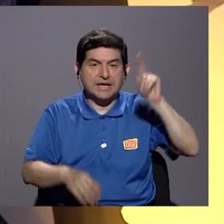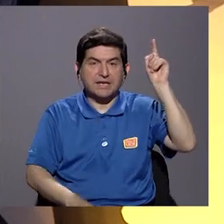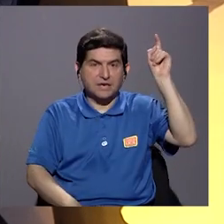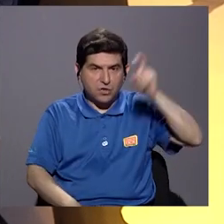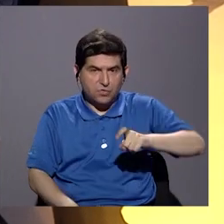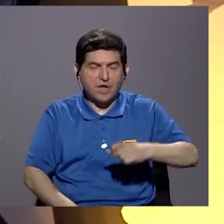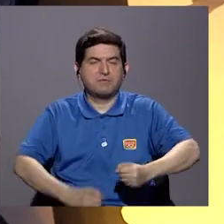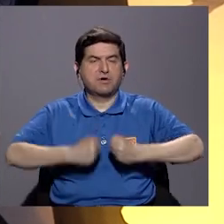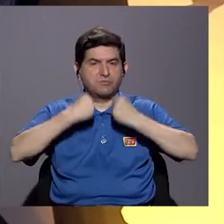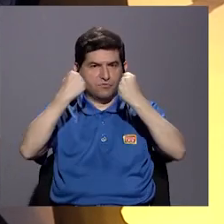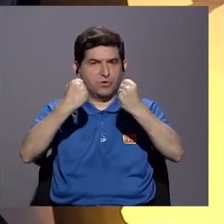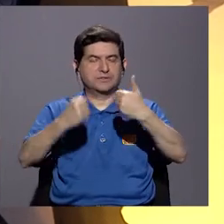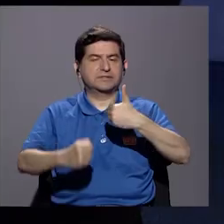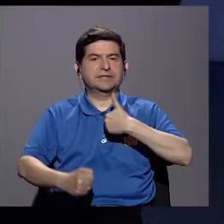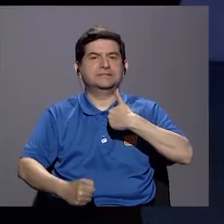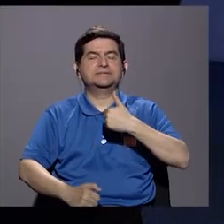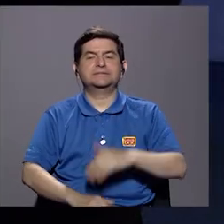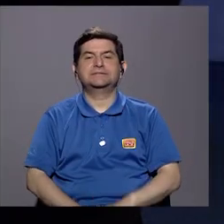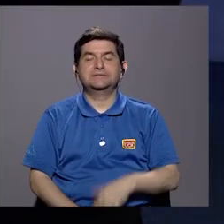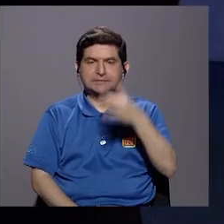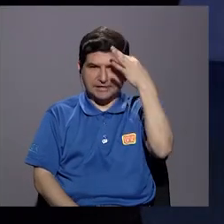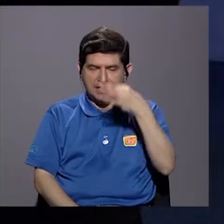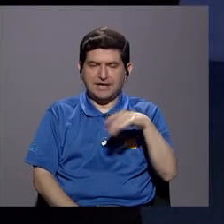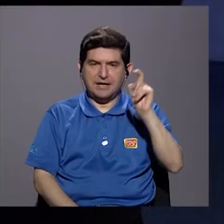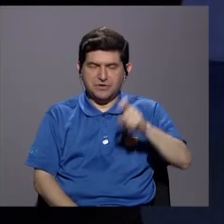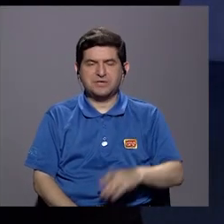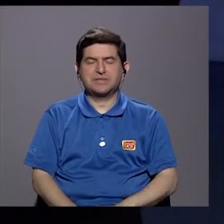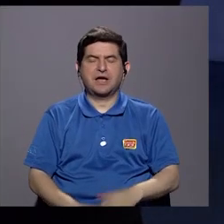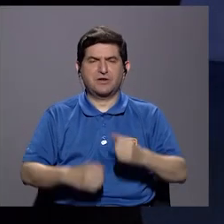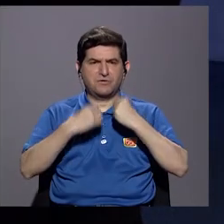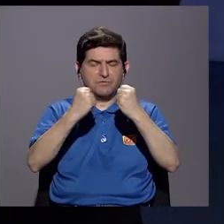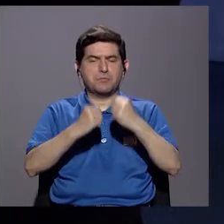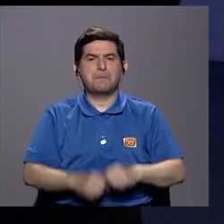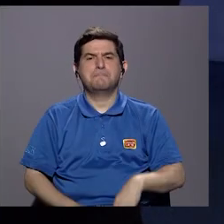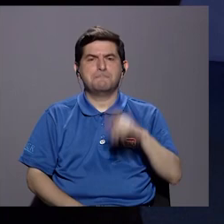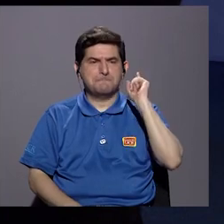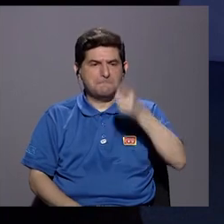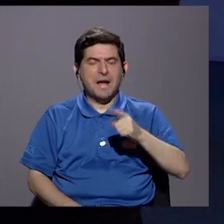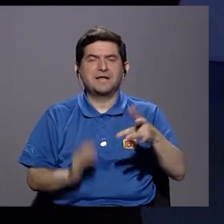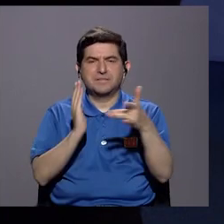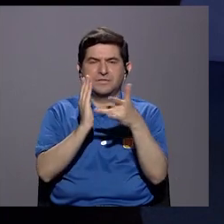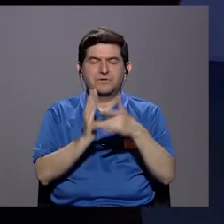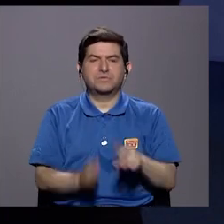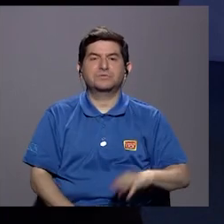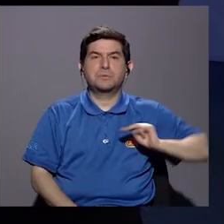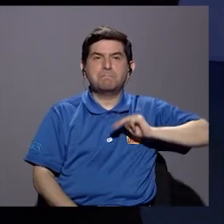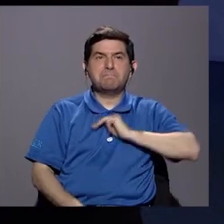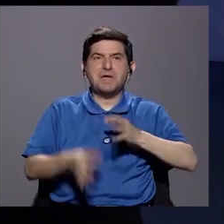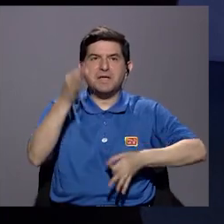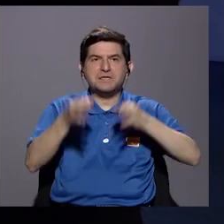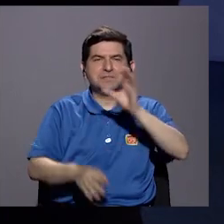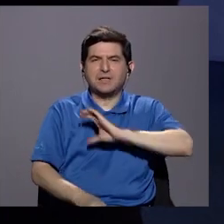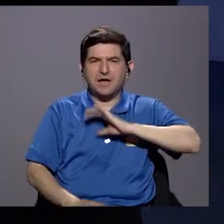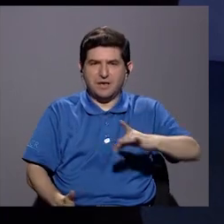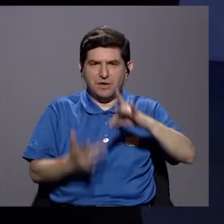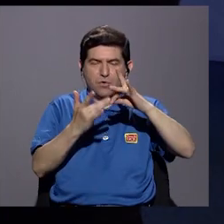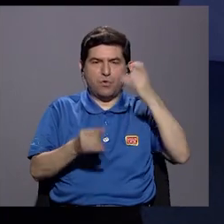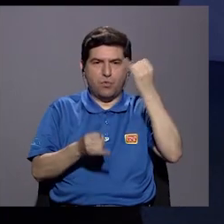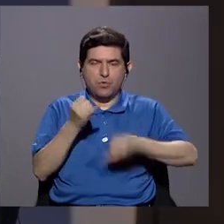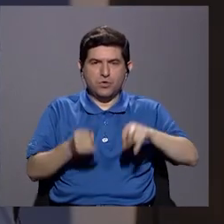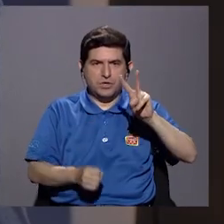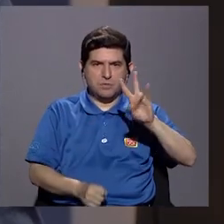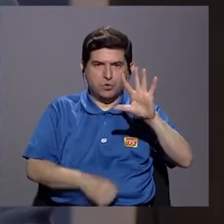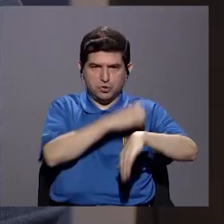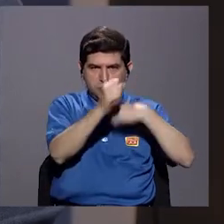fortalecido. Es decir, creo que hay que fortalecer los mandos técnicos. El Ministerio de Justicia tiene una particularidad. En los últimos 25 años, por lo